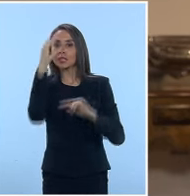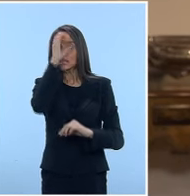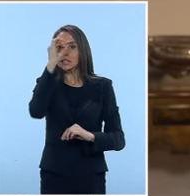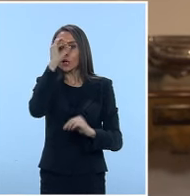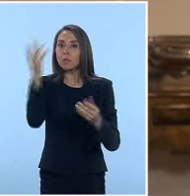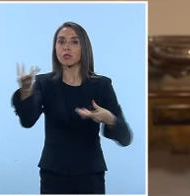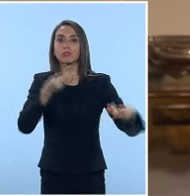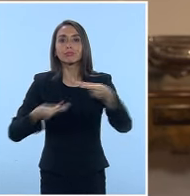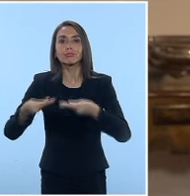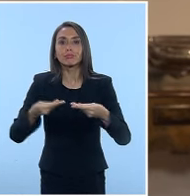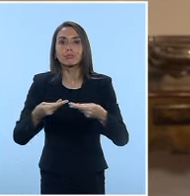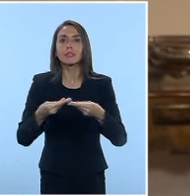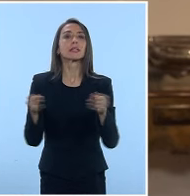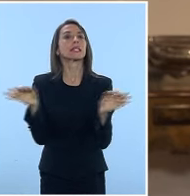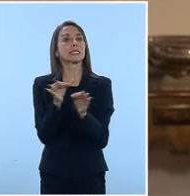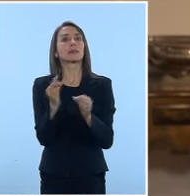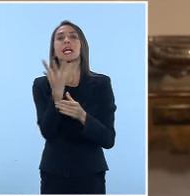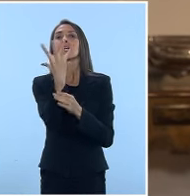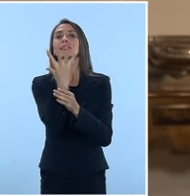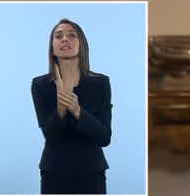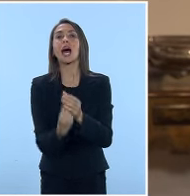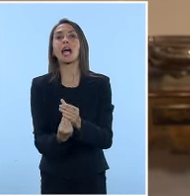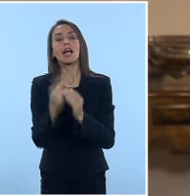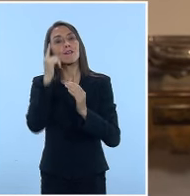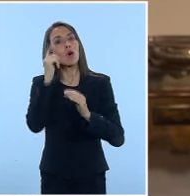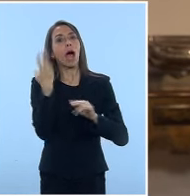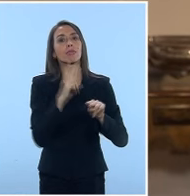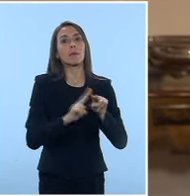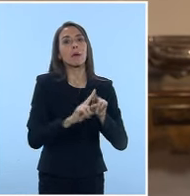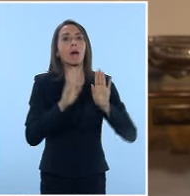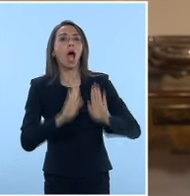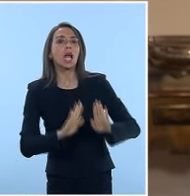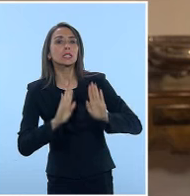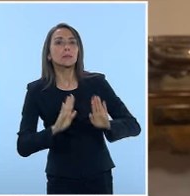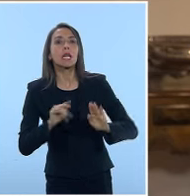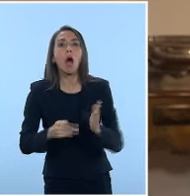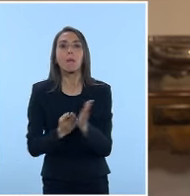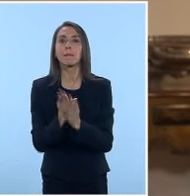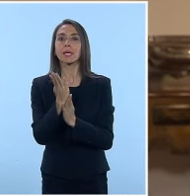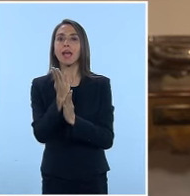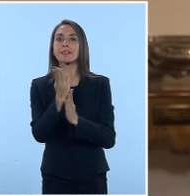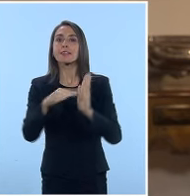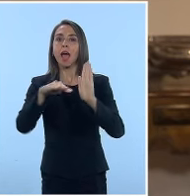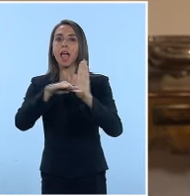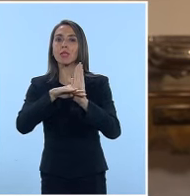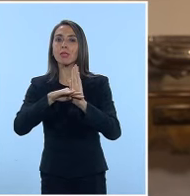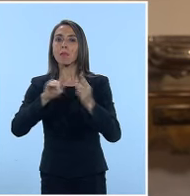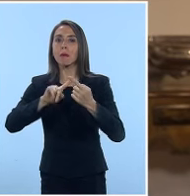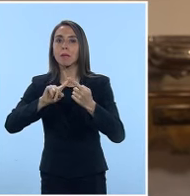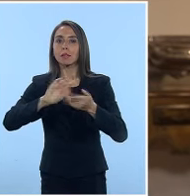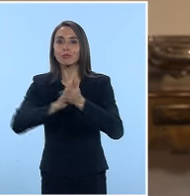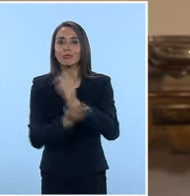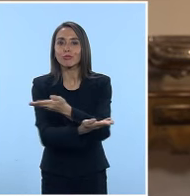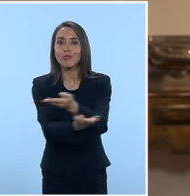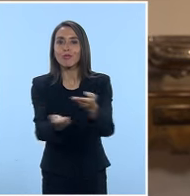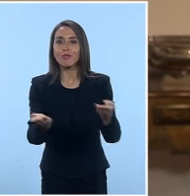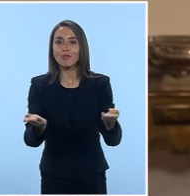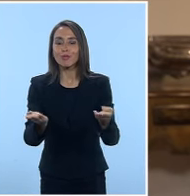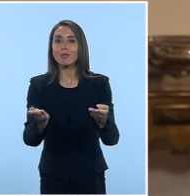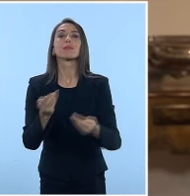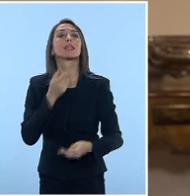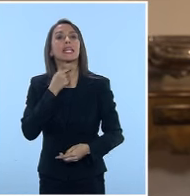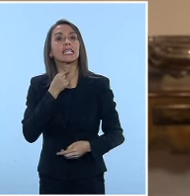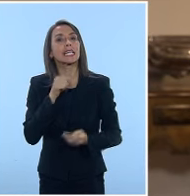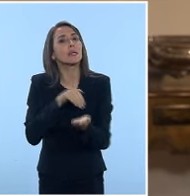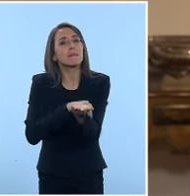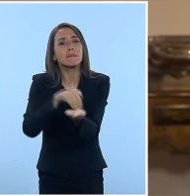Dicho de otro modo, se acabó la espera de los preparativos y ahora empieza la etapa de la participación de todos ustedes. Queremos